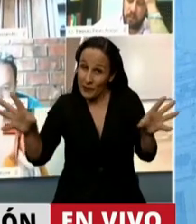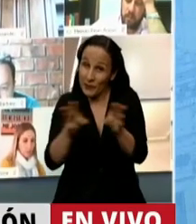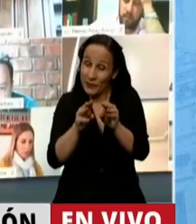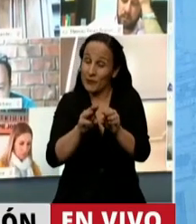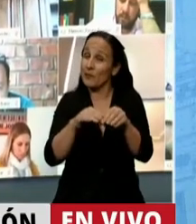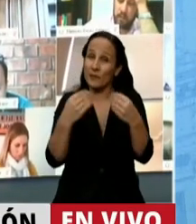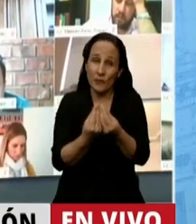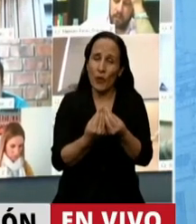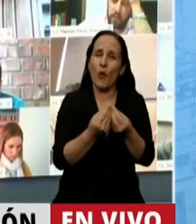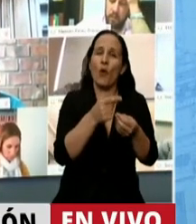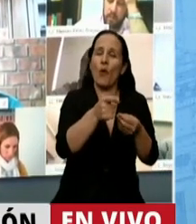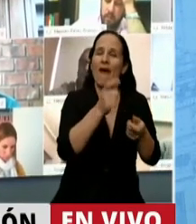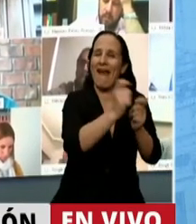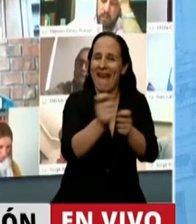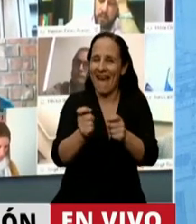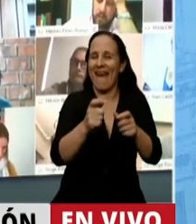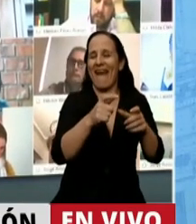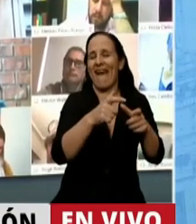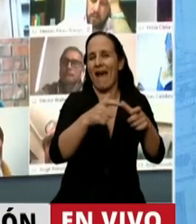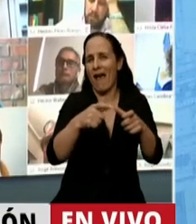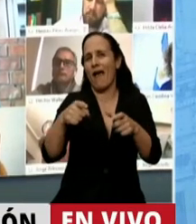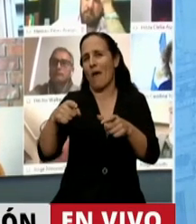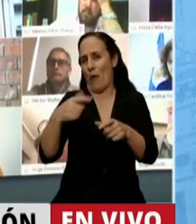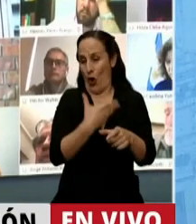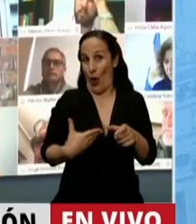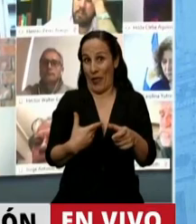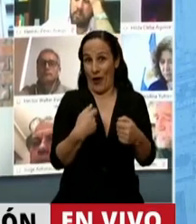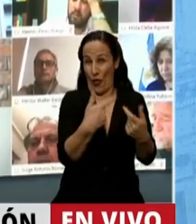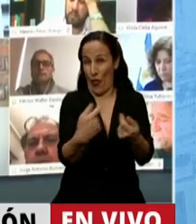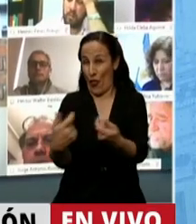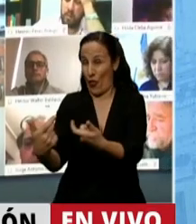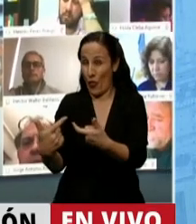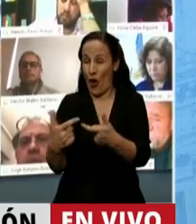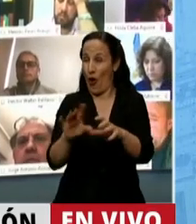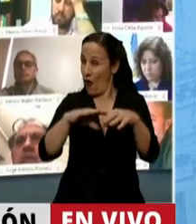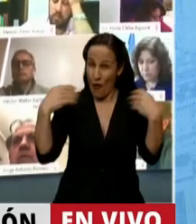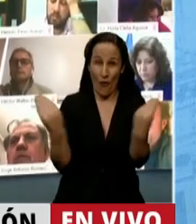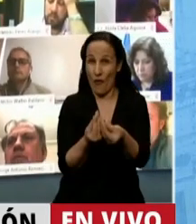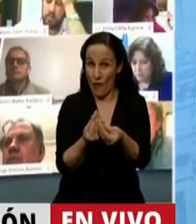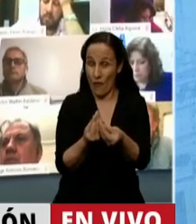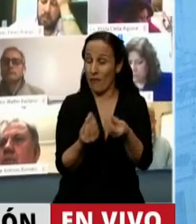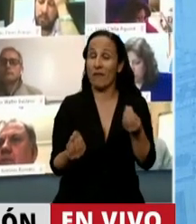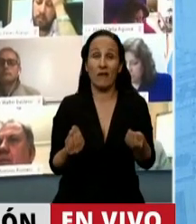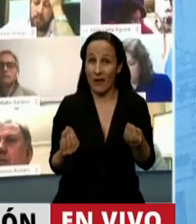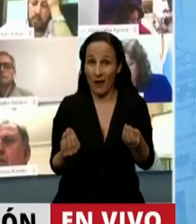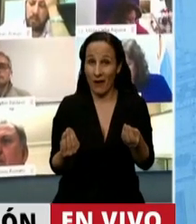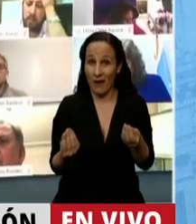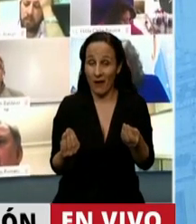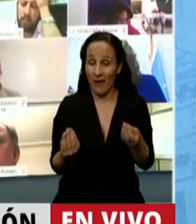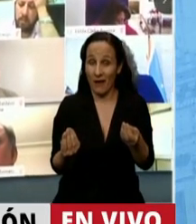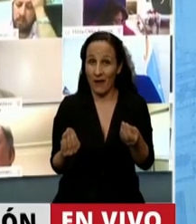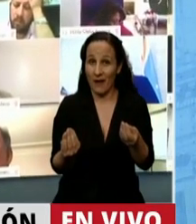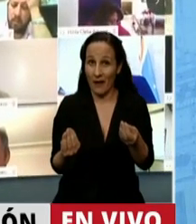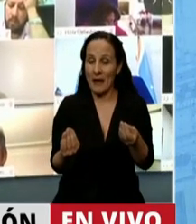en cuenta los bonos y tiene en cuenta todas las erogaciones que hizo este Gobierno, lo que va a encontrar es que